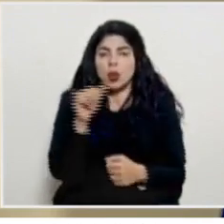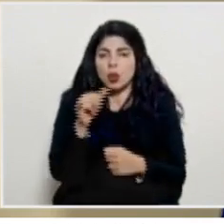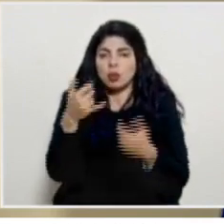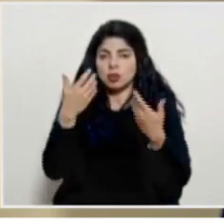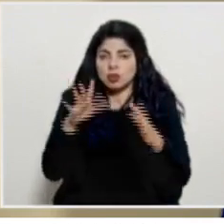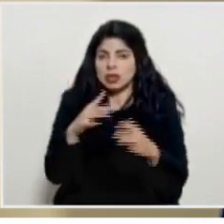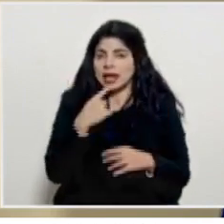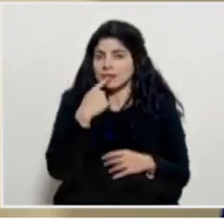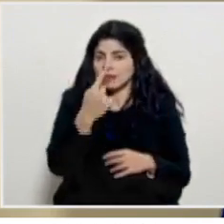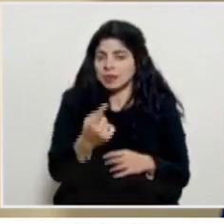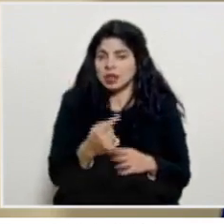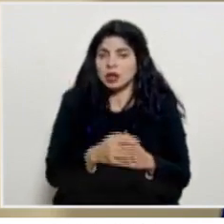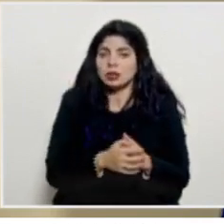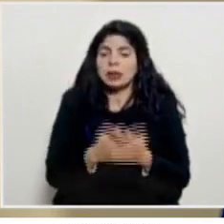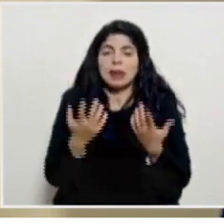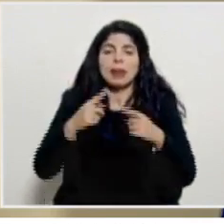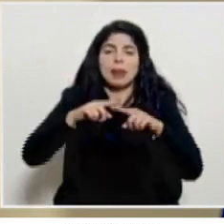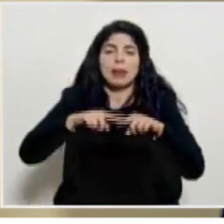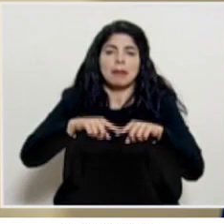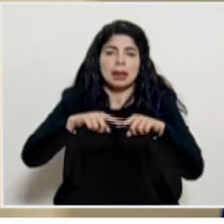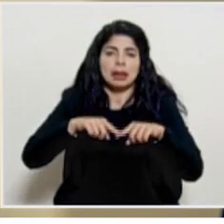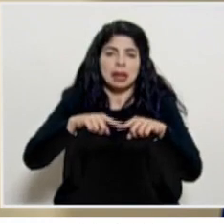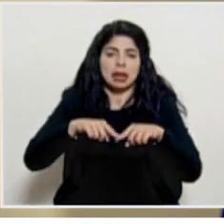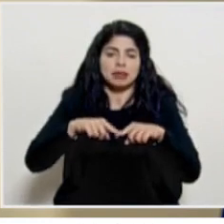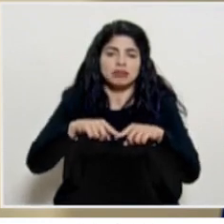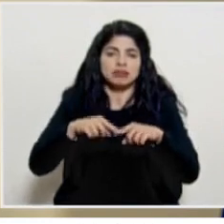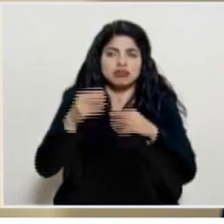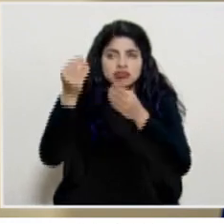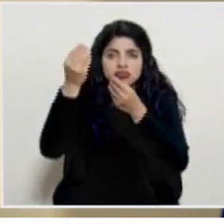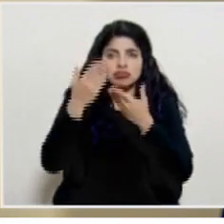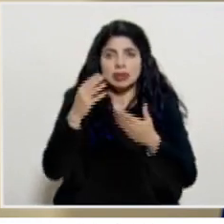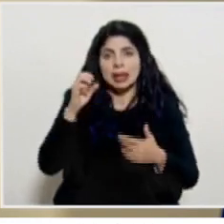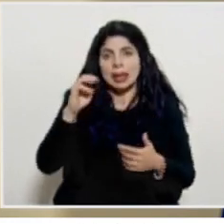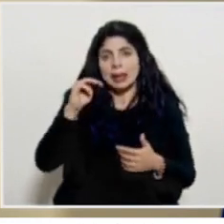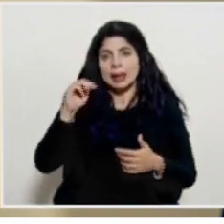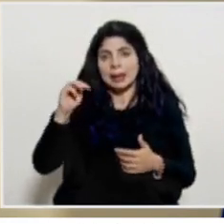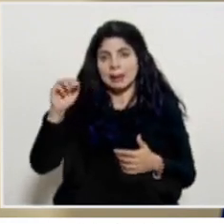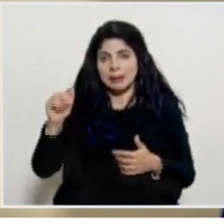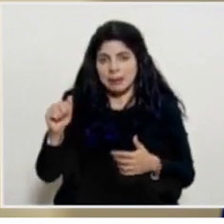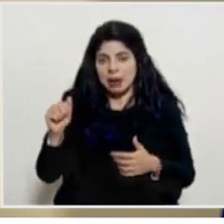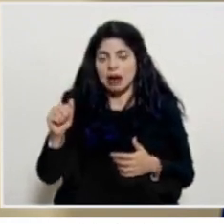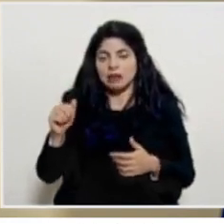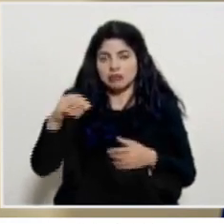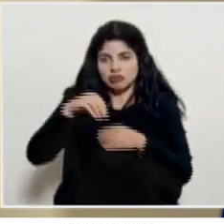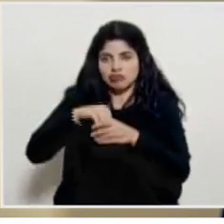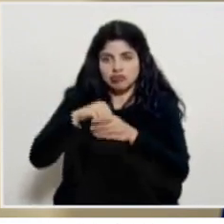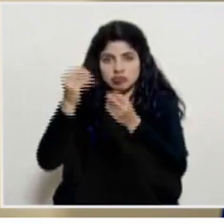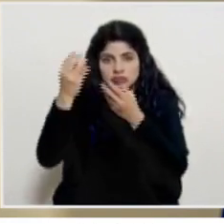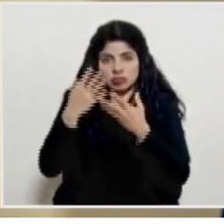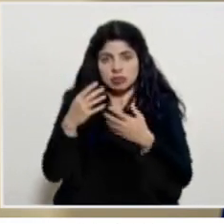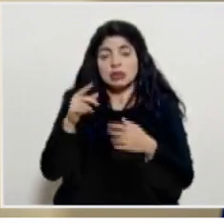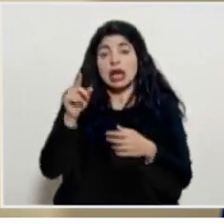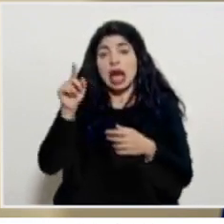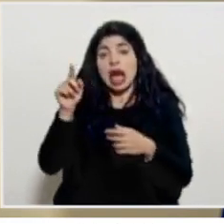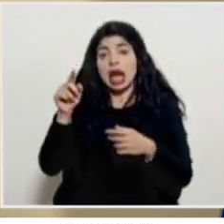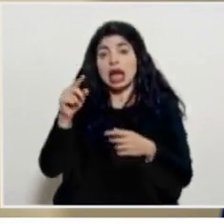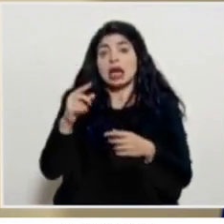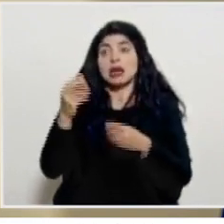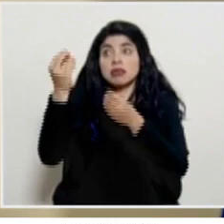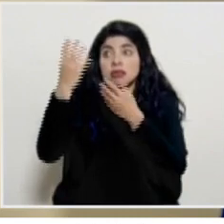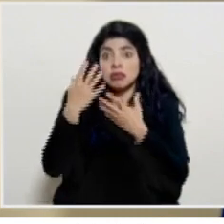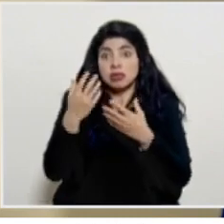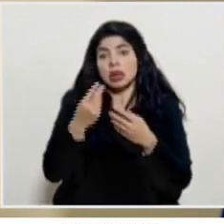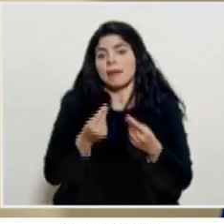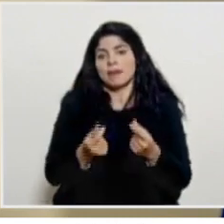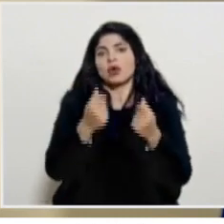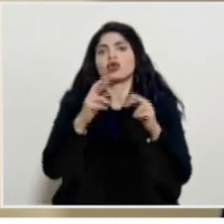indicábamos dependiendo del pronunciamiento de la EMA y lo que conlleva pues ahí nos reuniríamos con toda